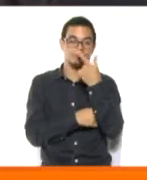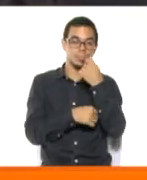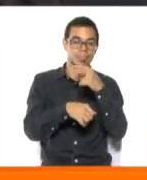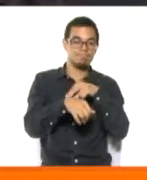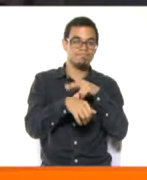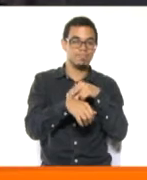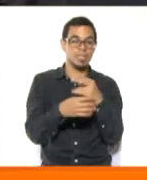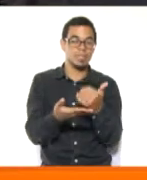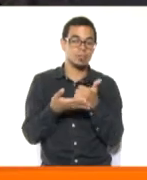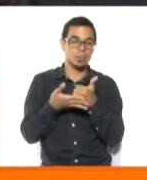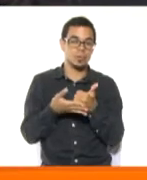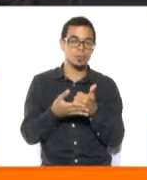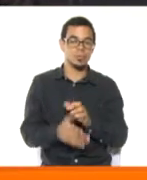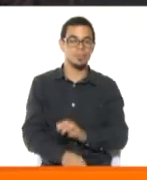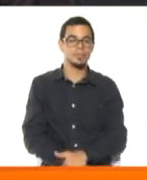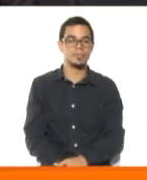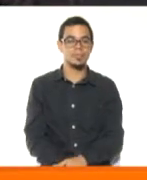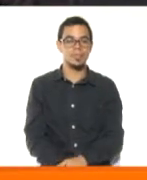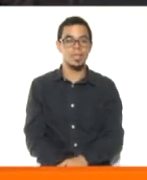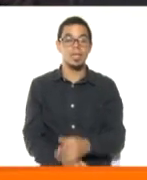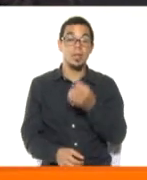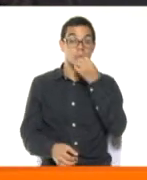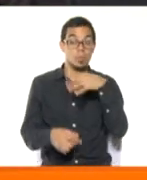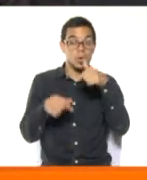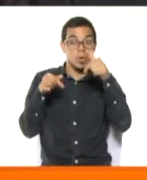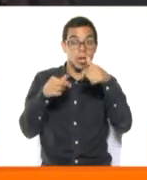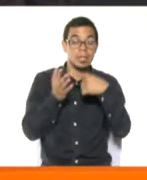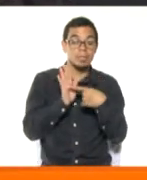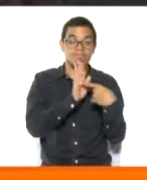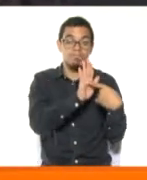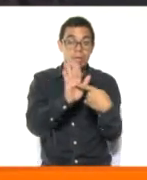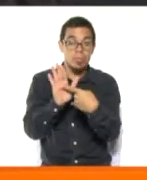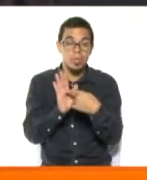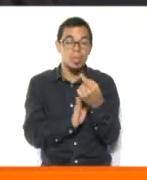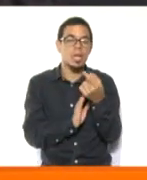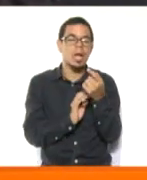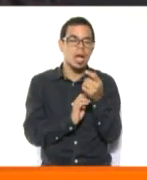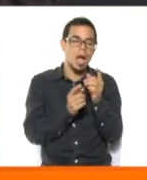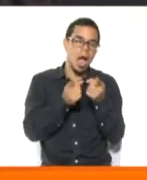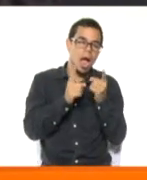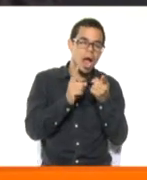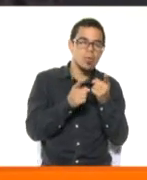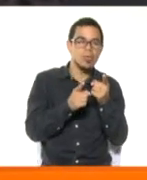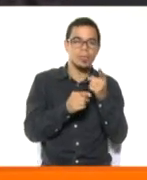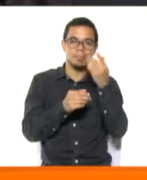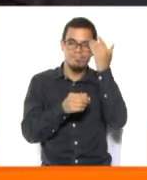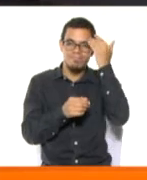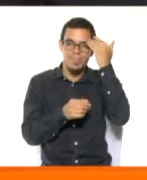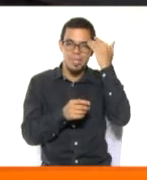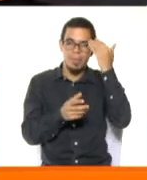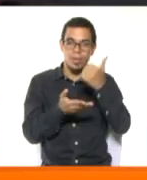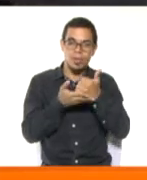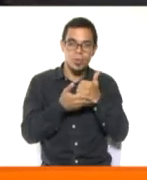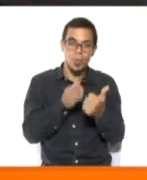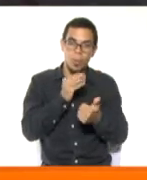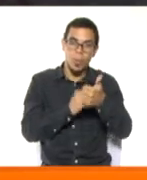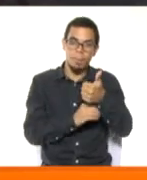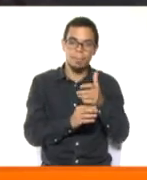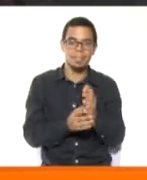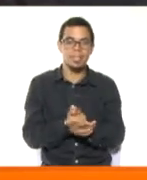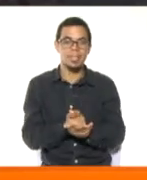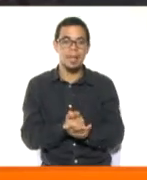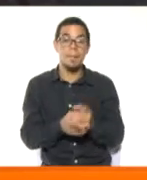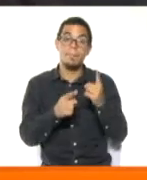Sí, tenemos muchísimas plantas. Solo que aquí le trajimos este pequeño mostrario, pero tenemos muchísimas otras plantas que nos